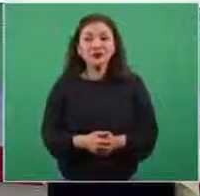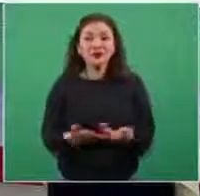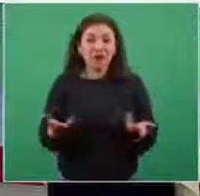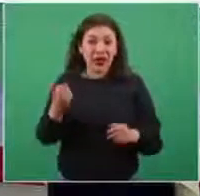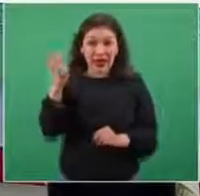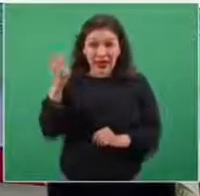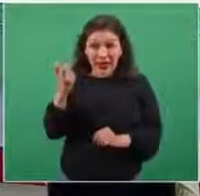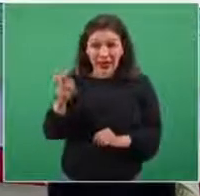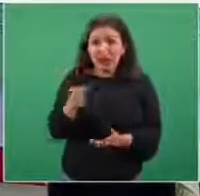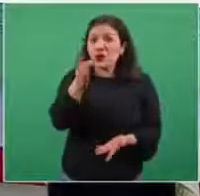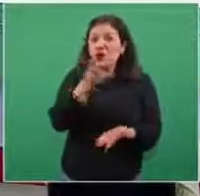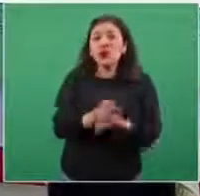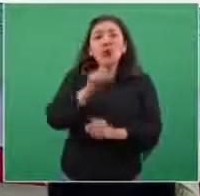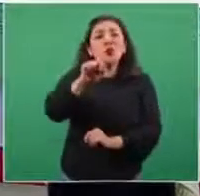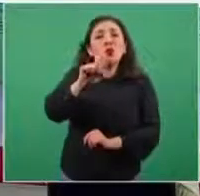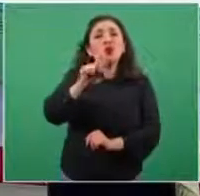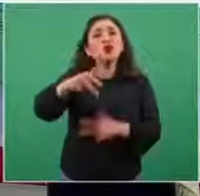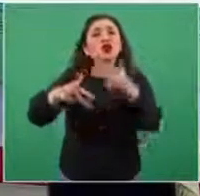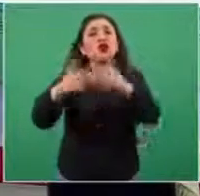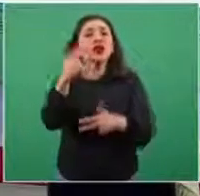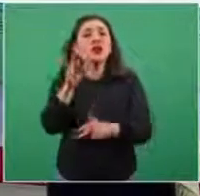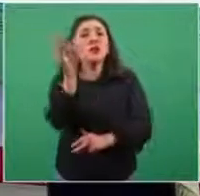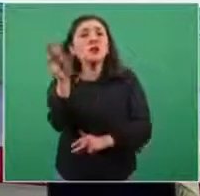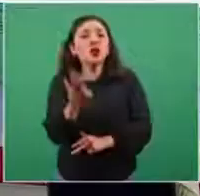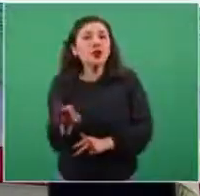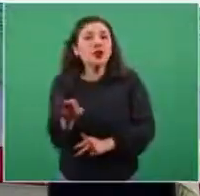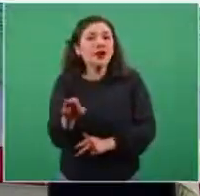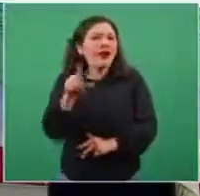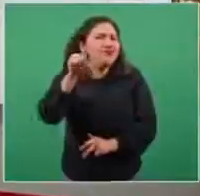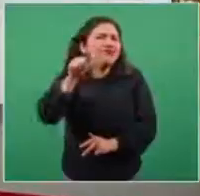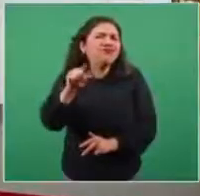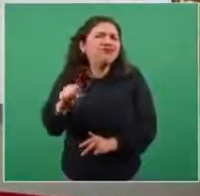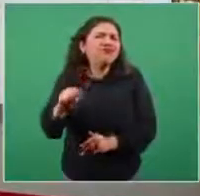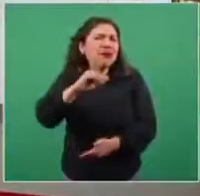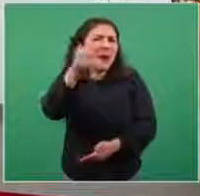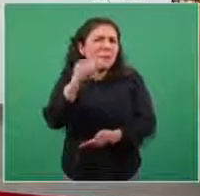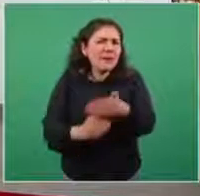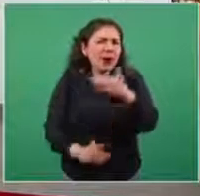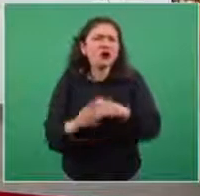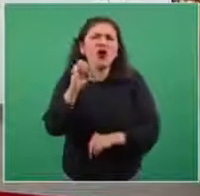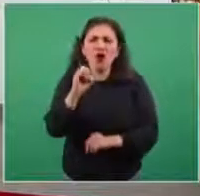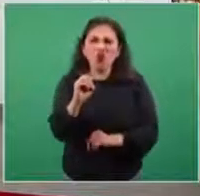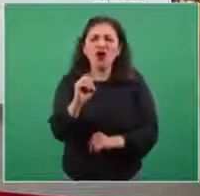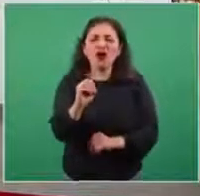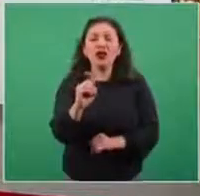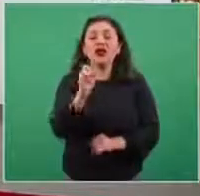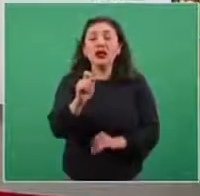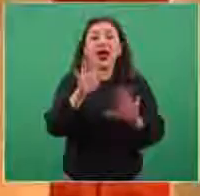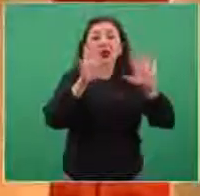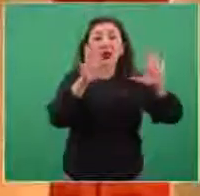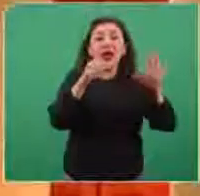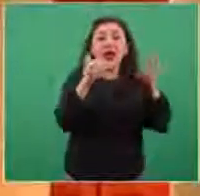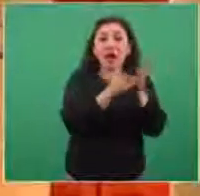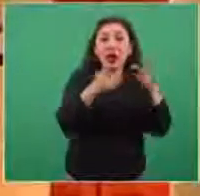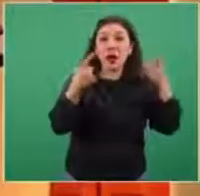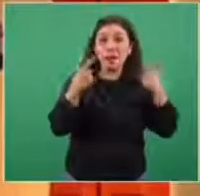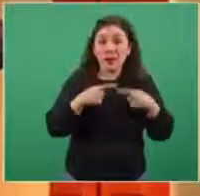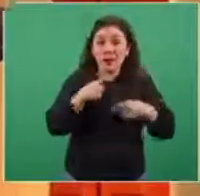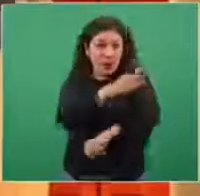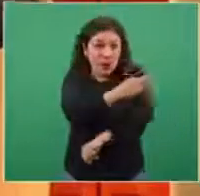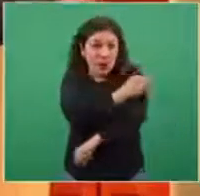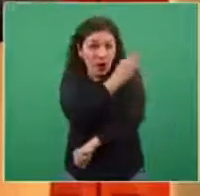este es sólo punto 13 por ciento, punto 13 por ciento o 13 por cada 10 mil dosis